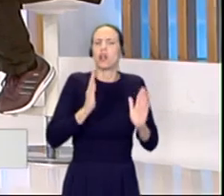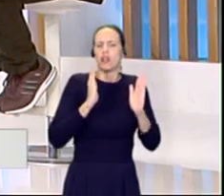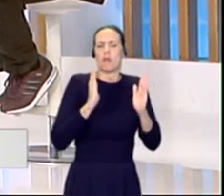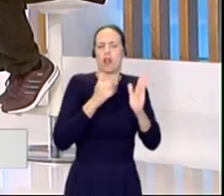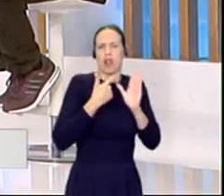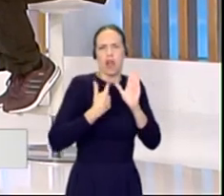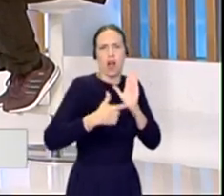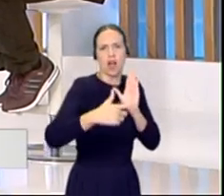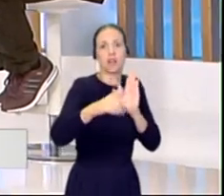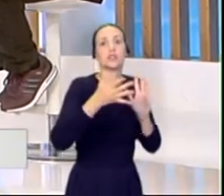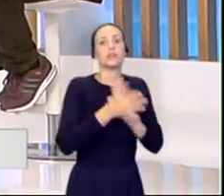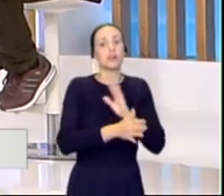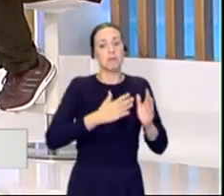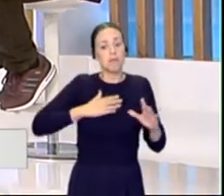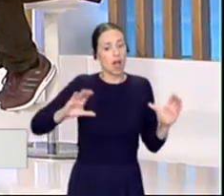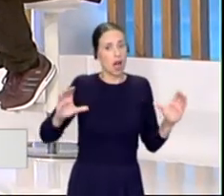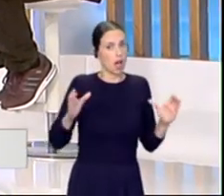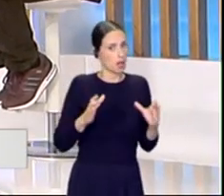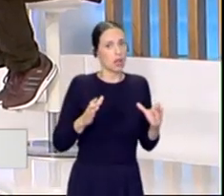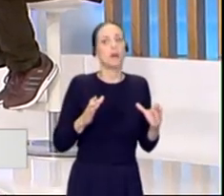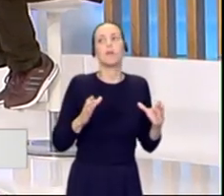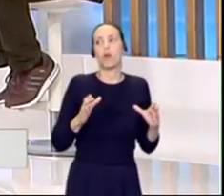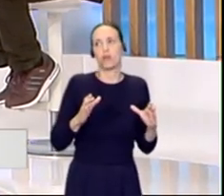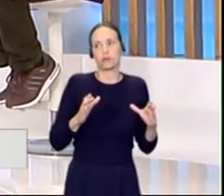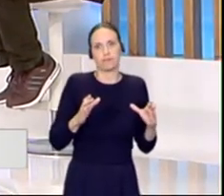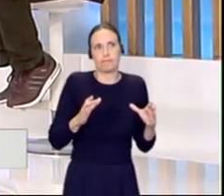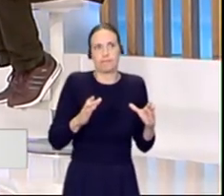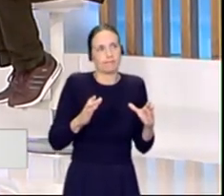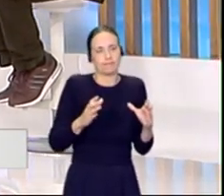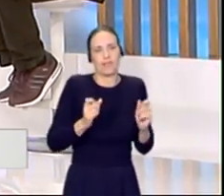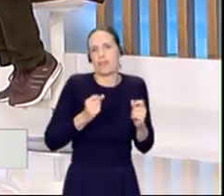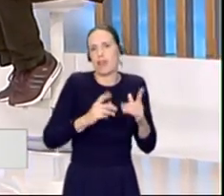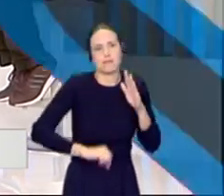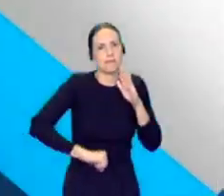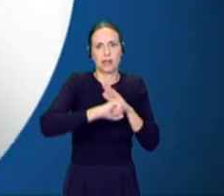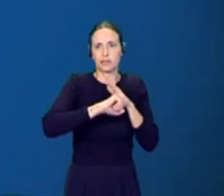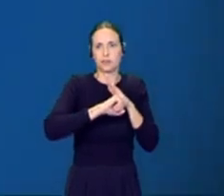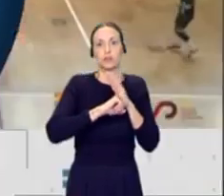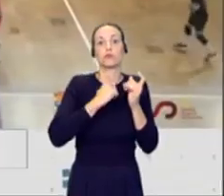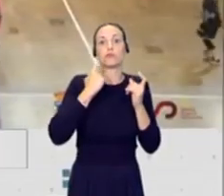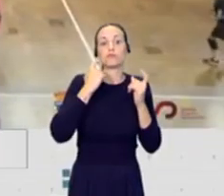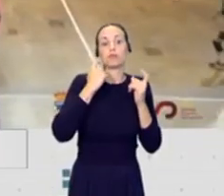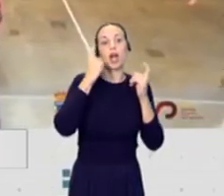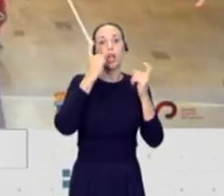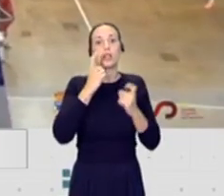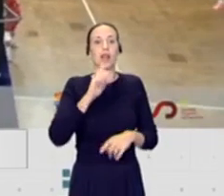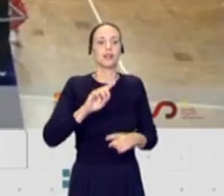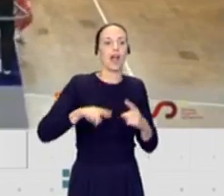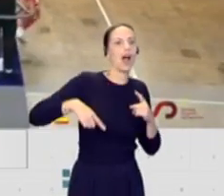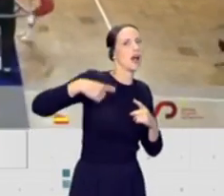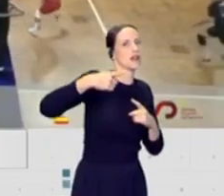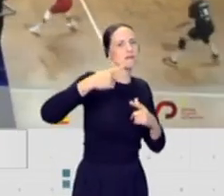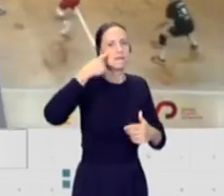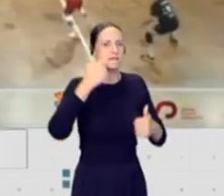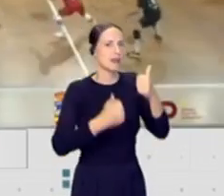tenemos un equipo donde la verdad que los chicos están dando el máximo, y vamos a intentar estar arriba peleando durante toda la temporada.